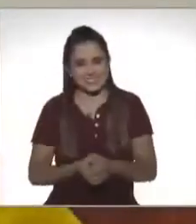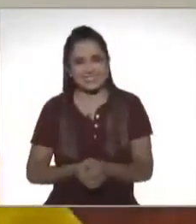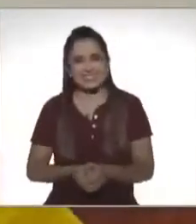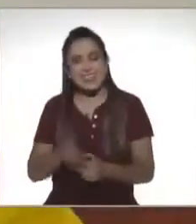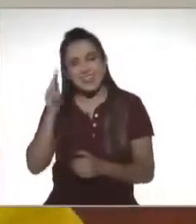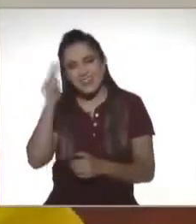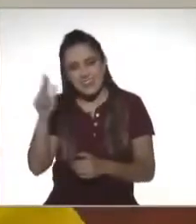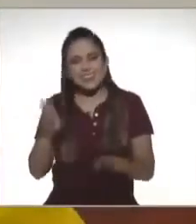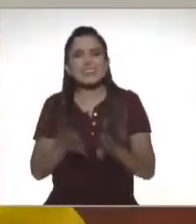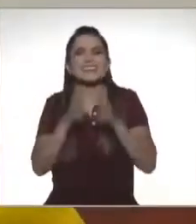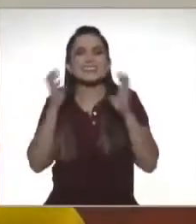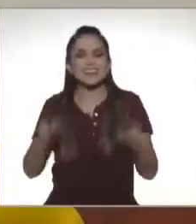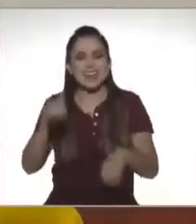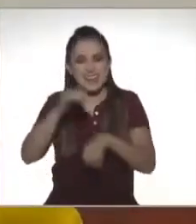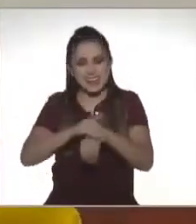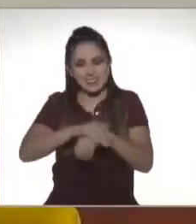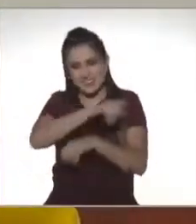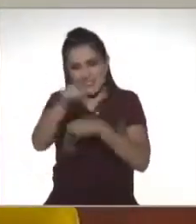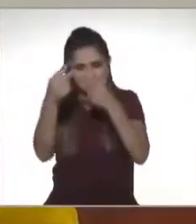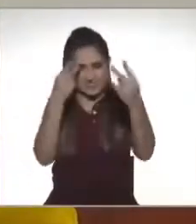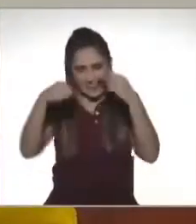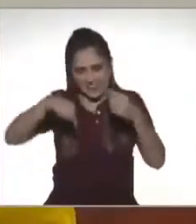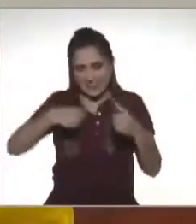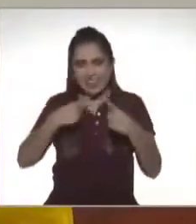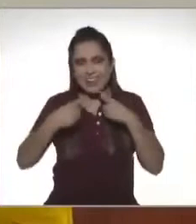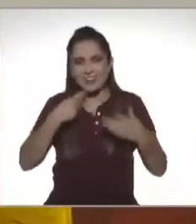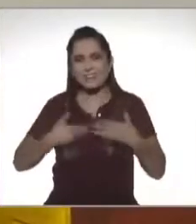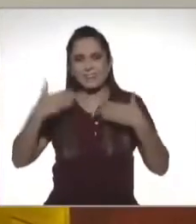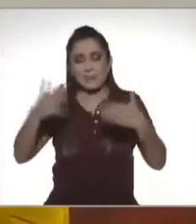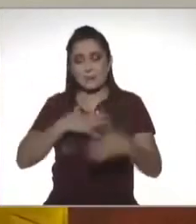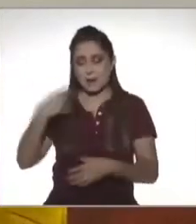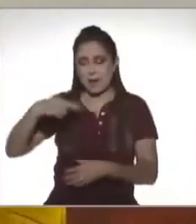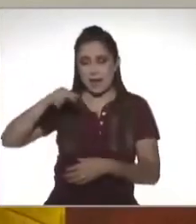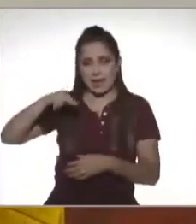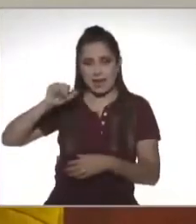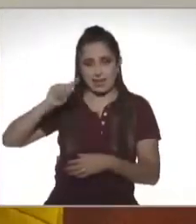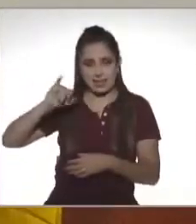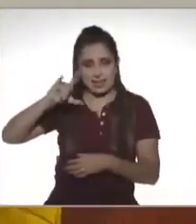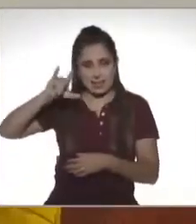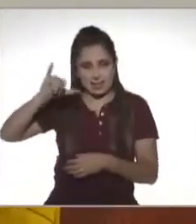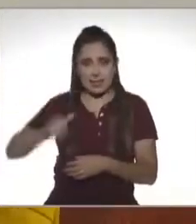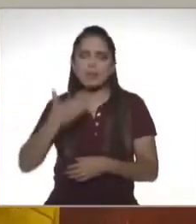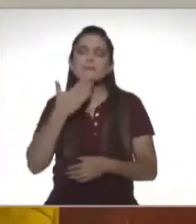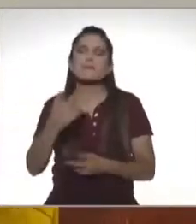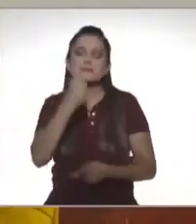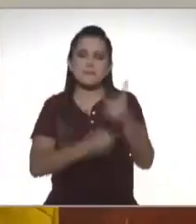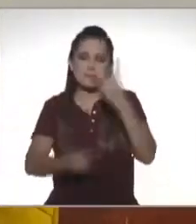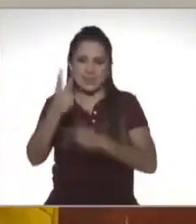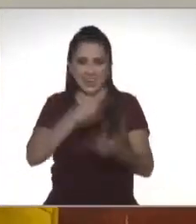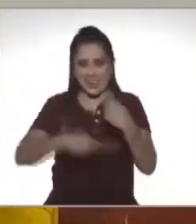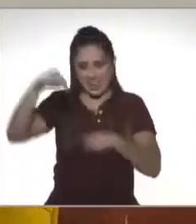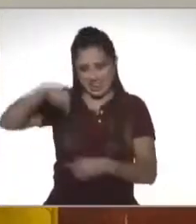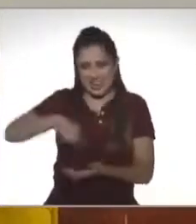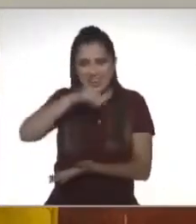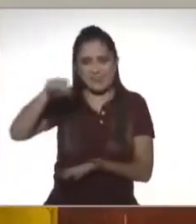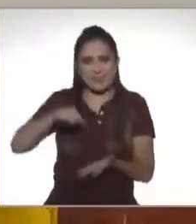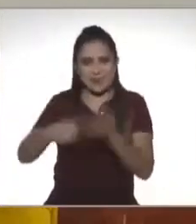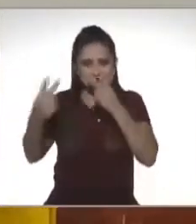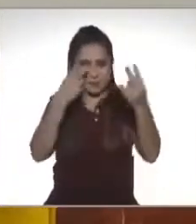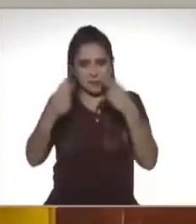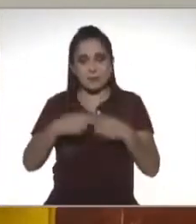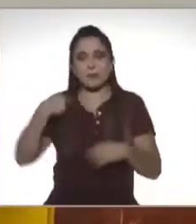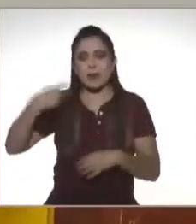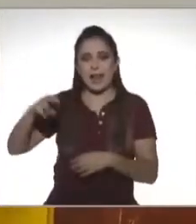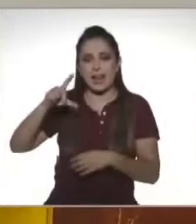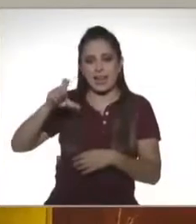Hola, ¿qué tal amigos de Diálogos en Confianza? Soy Natalia Jiménez y me da mucho gusto darles la bienvenida a este espacio a nombre de mi